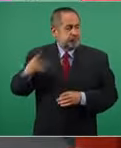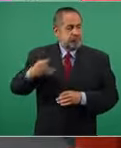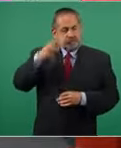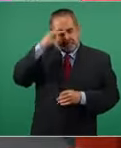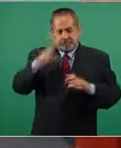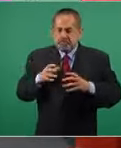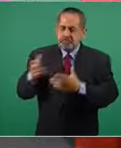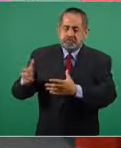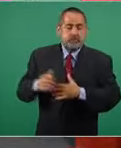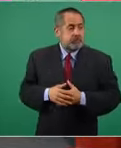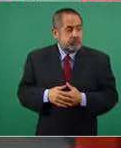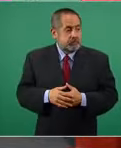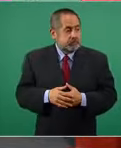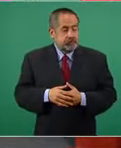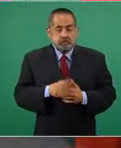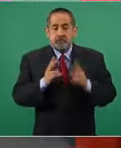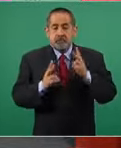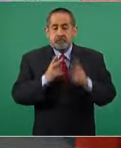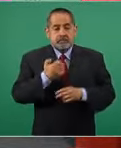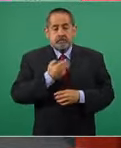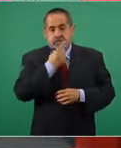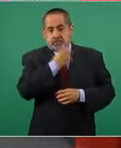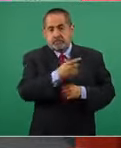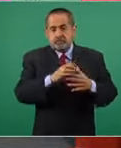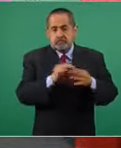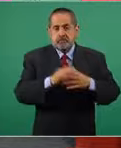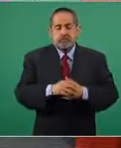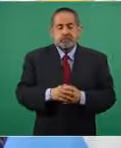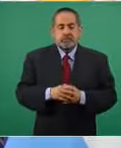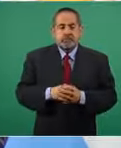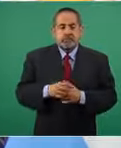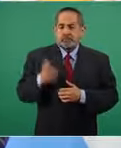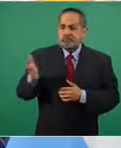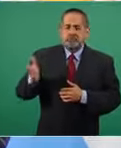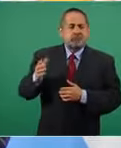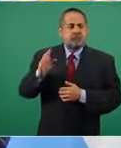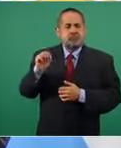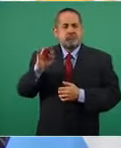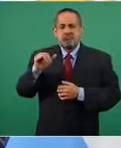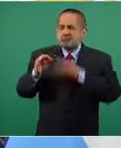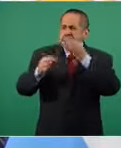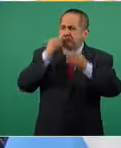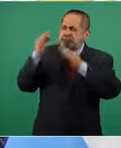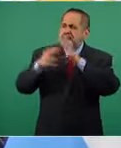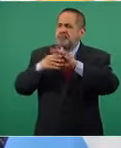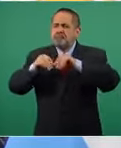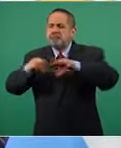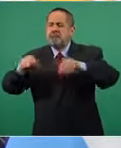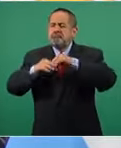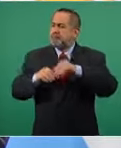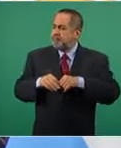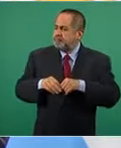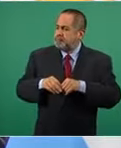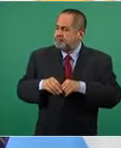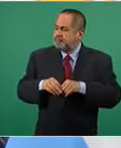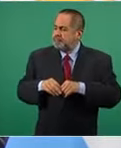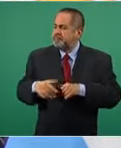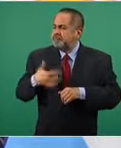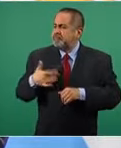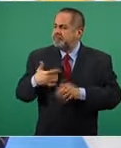con esos valores y con esa prédica de Andrés Manuel me siento absolutamente identificado.